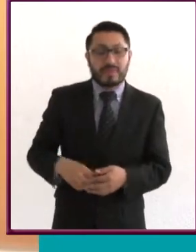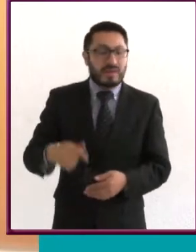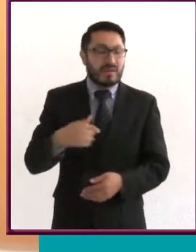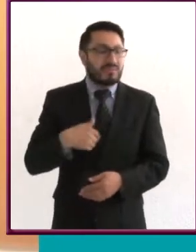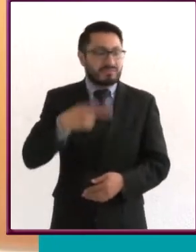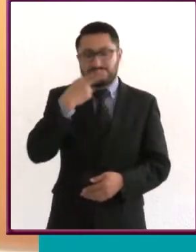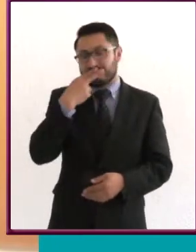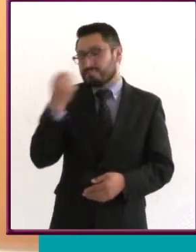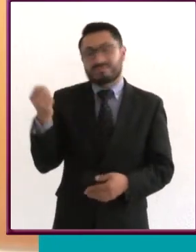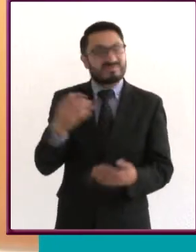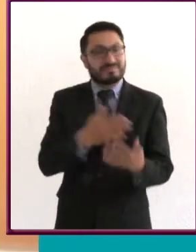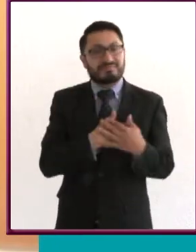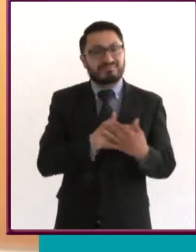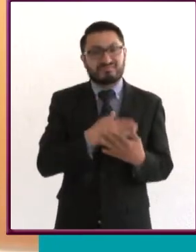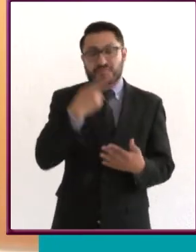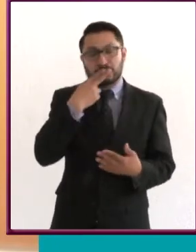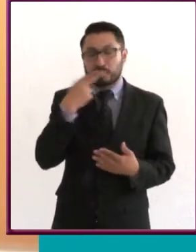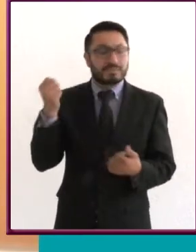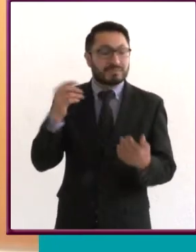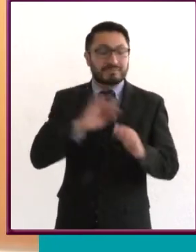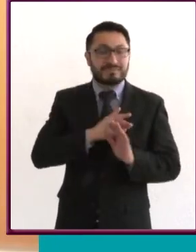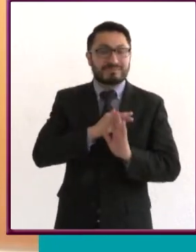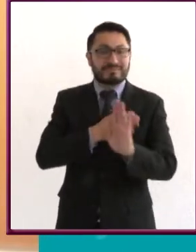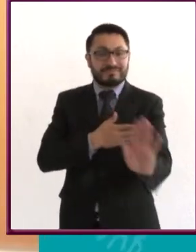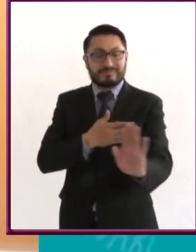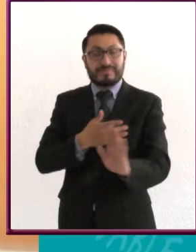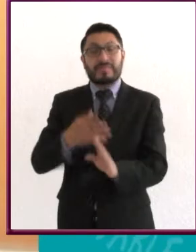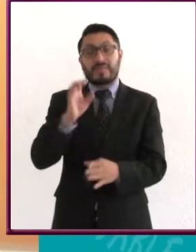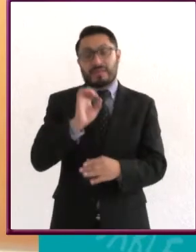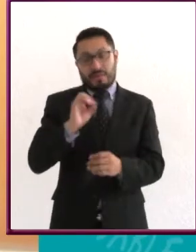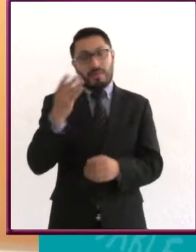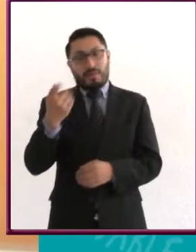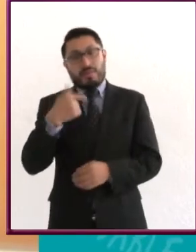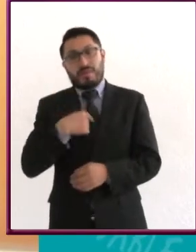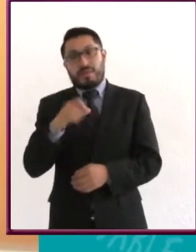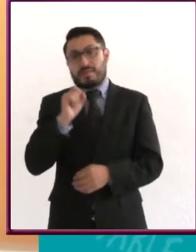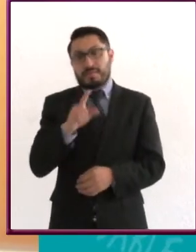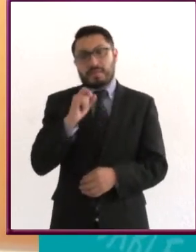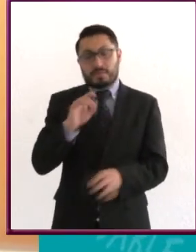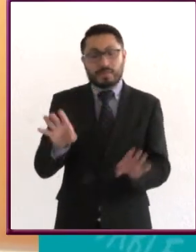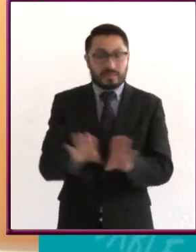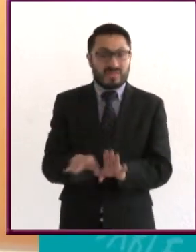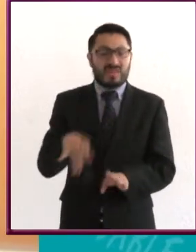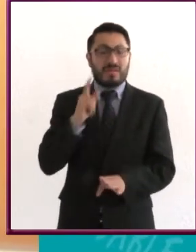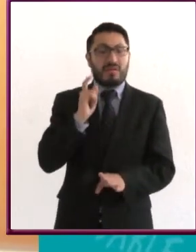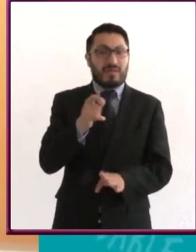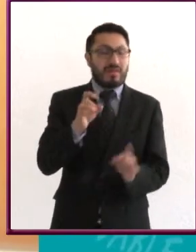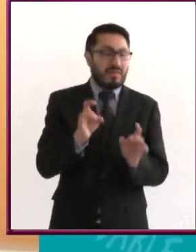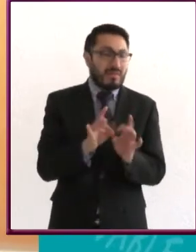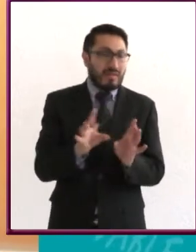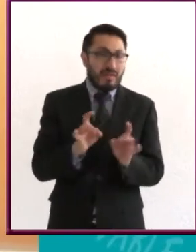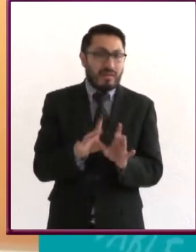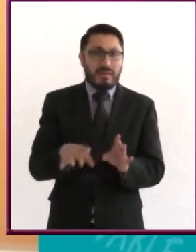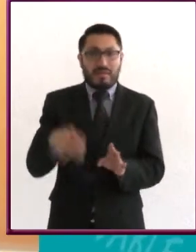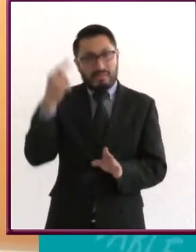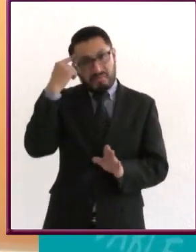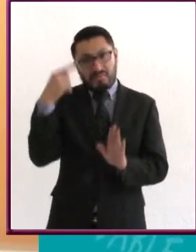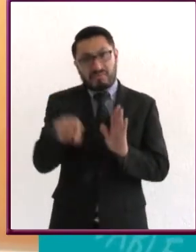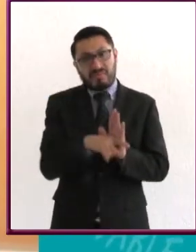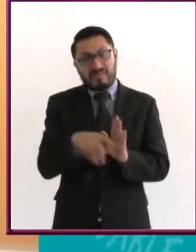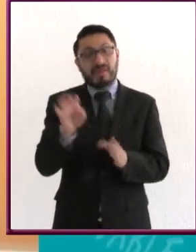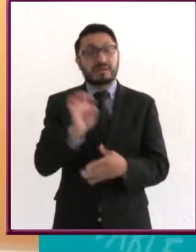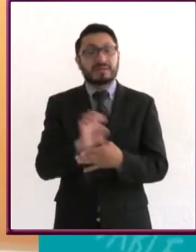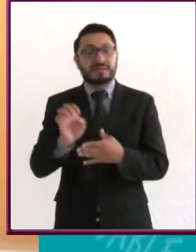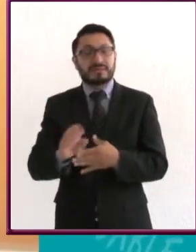sirvo para esto, yo no sirvo para el amor, pues obviamente yo misma le voy a estar dando un significado a ese evento y mi